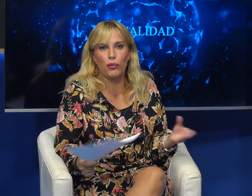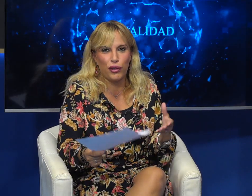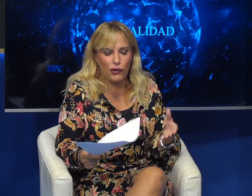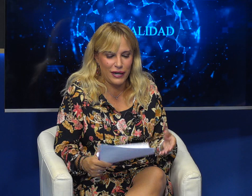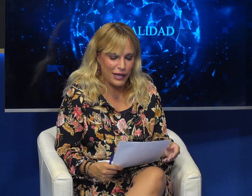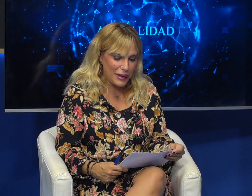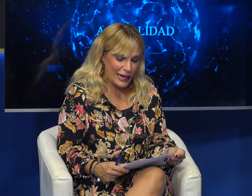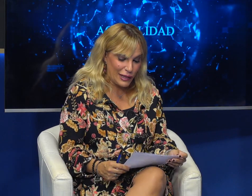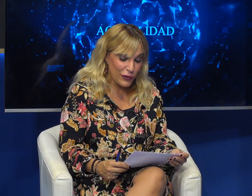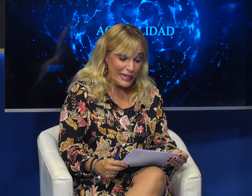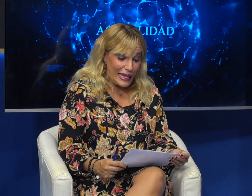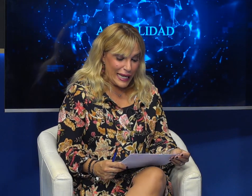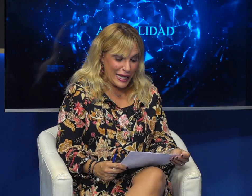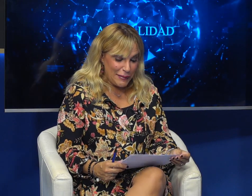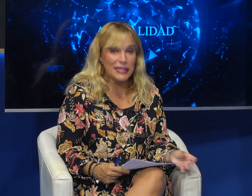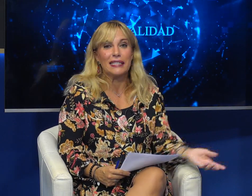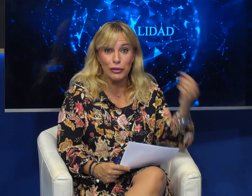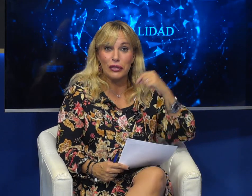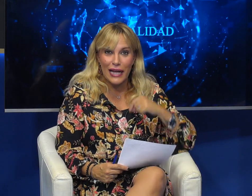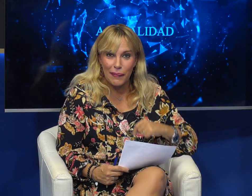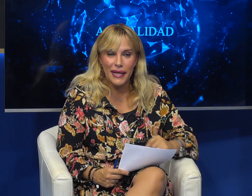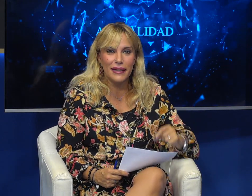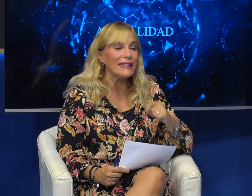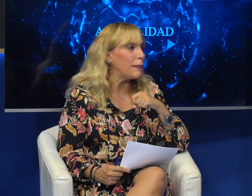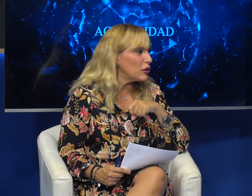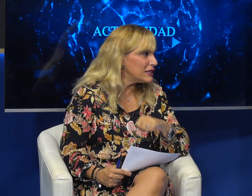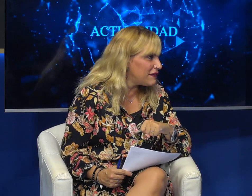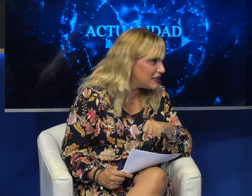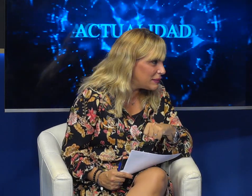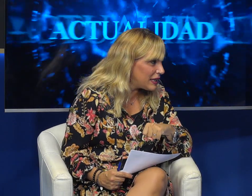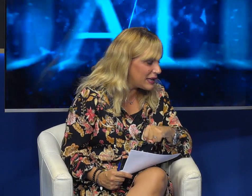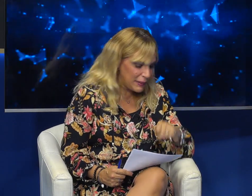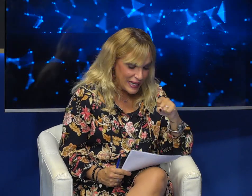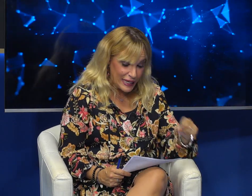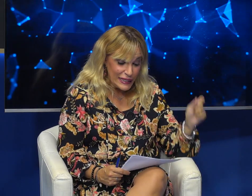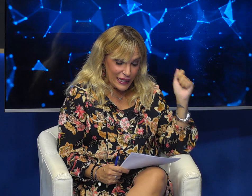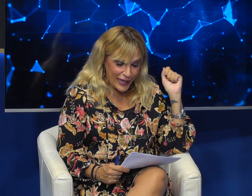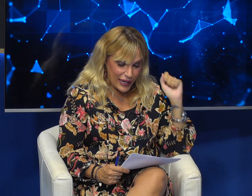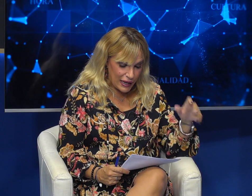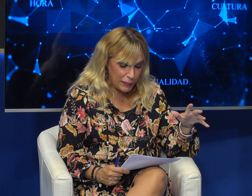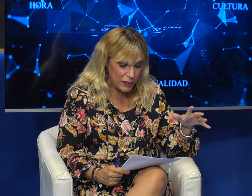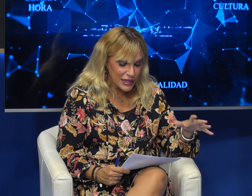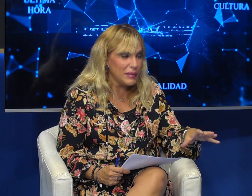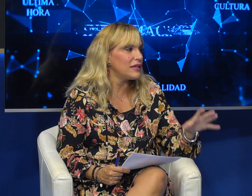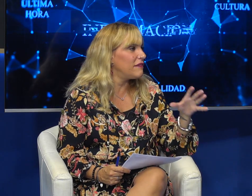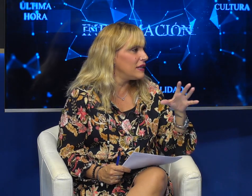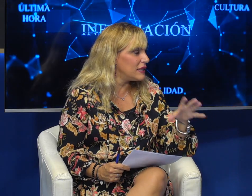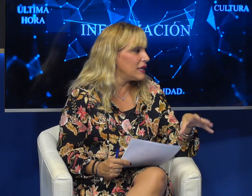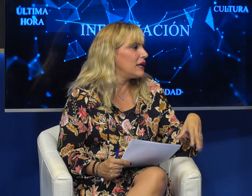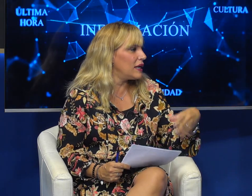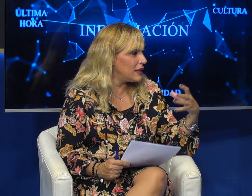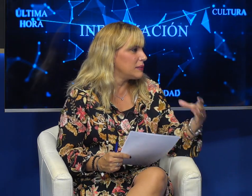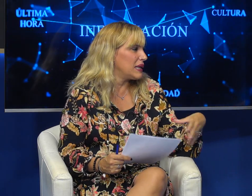superproducción en Baracaldo. Bueno, tanto, también, deporte este fin de semana, Amaya, pruebas además de